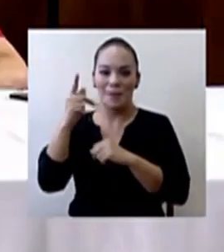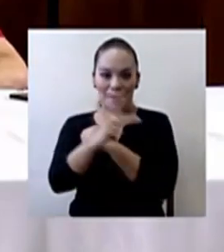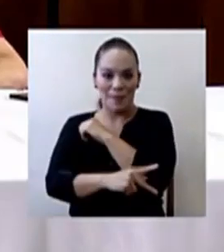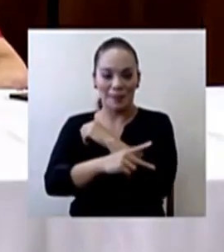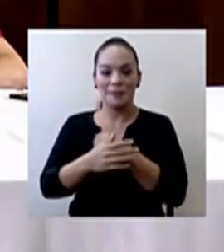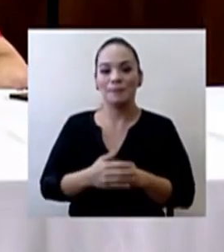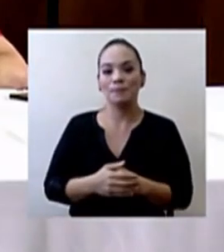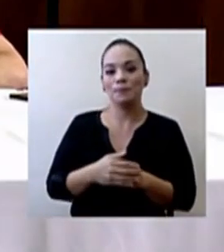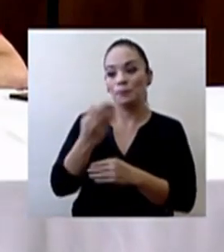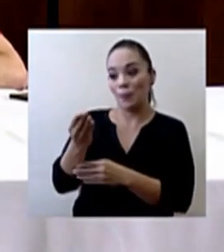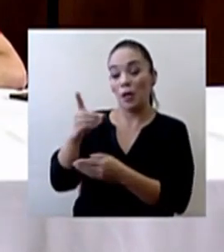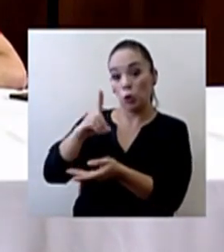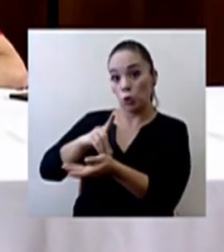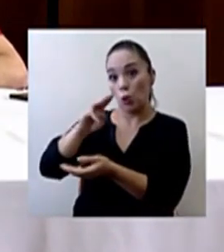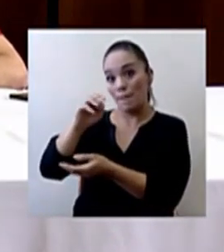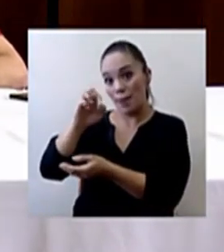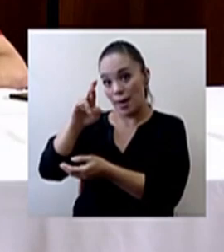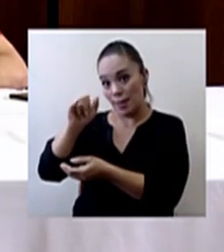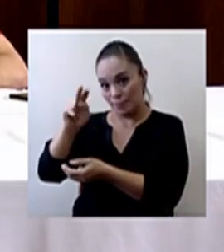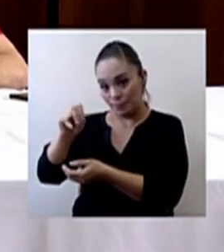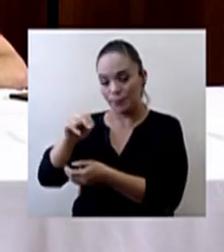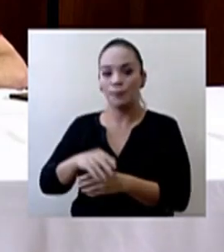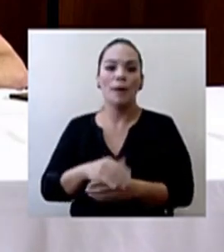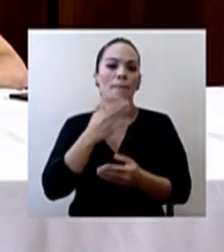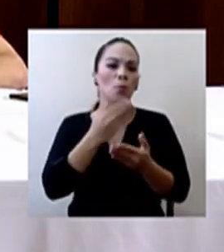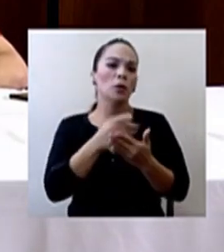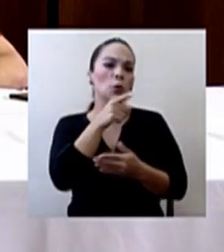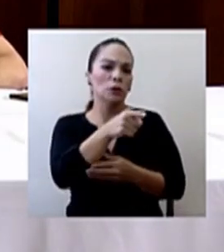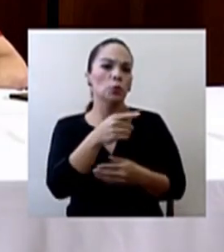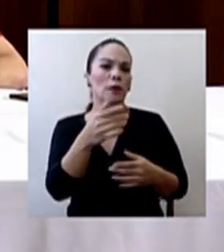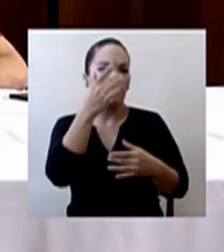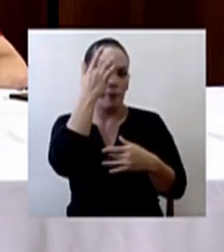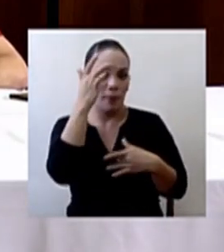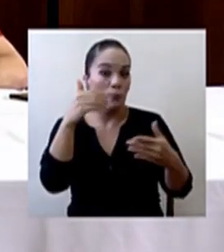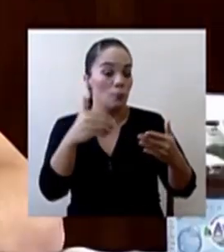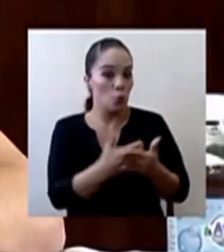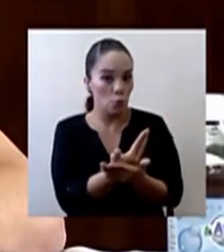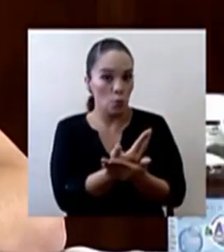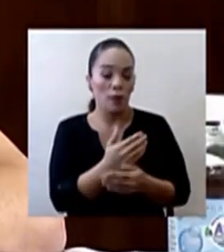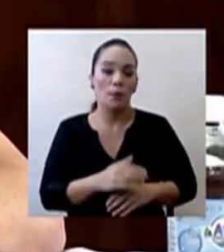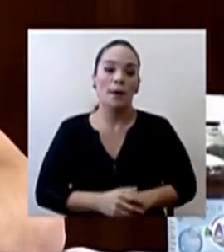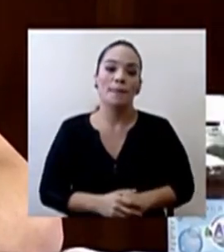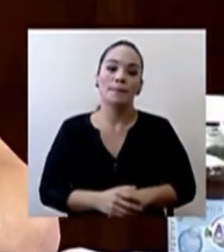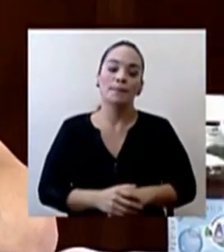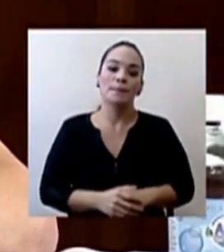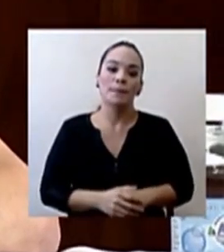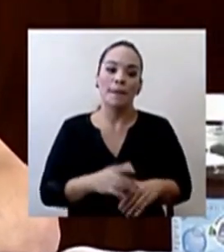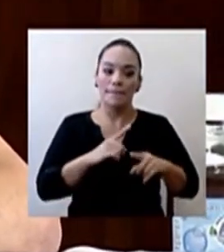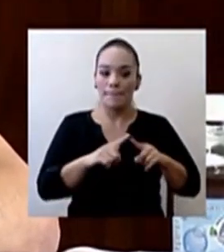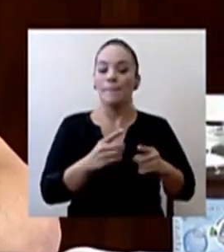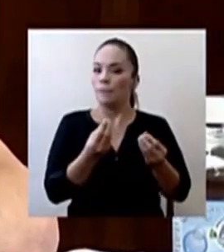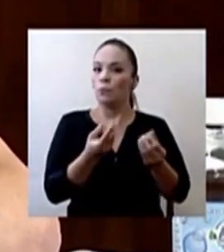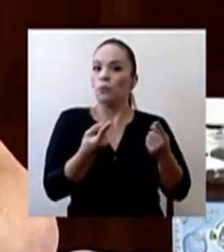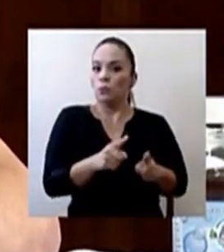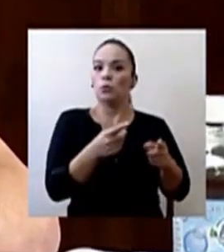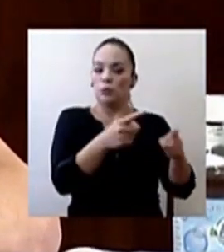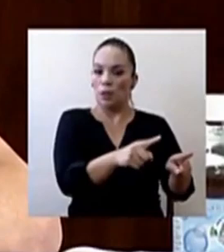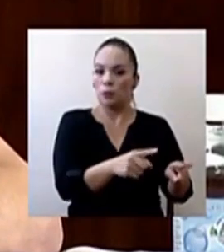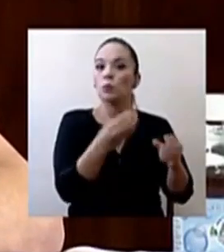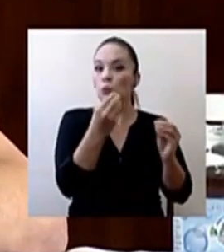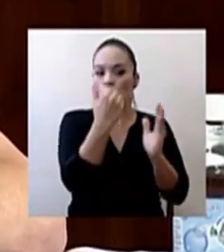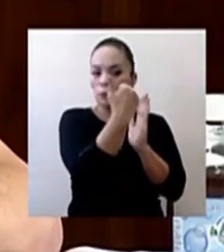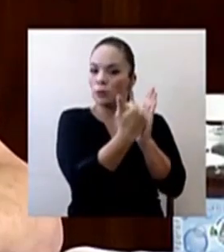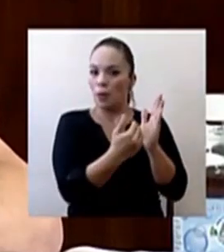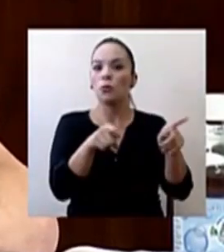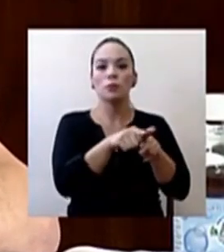Bueno, es una enfermedad relativamente nueva, pero con muchos casos y también muchos datos.